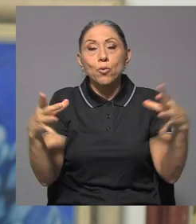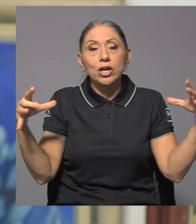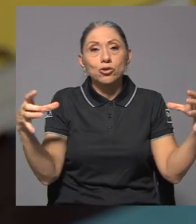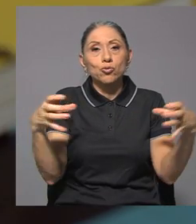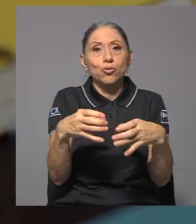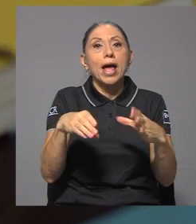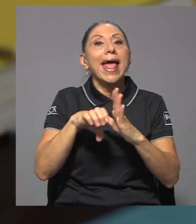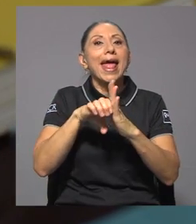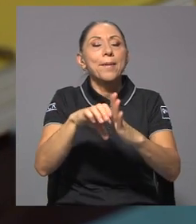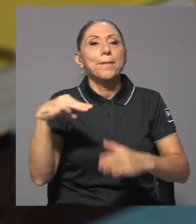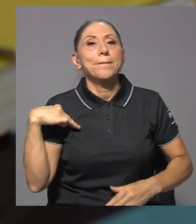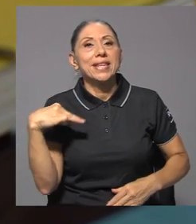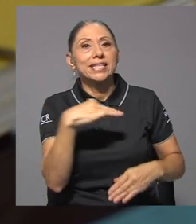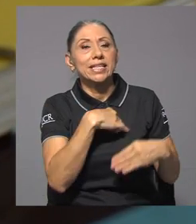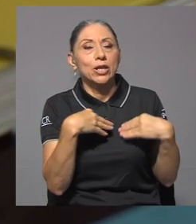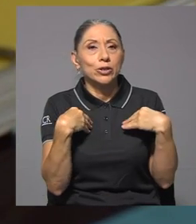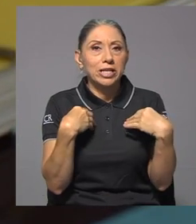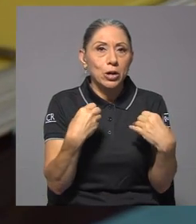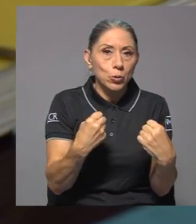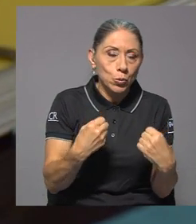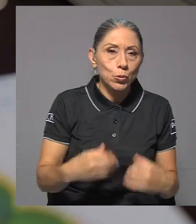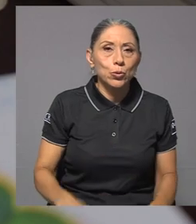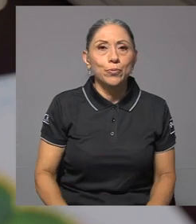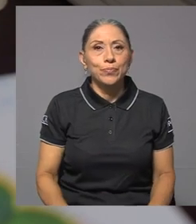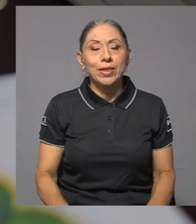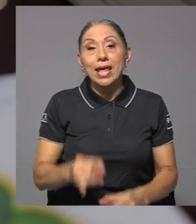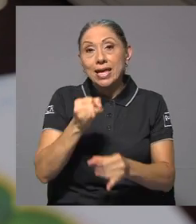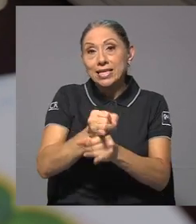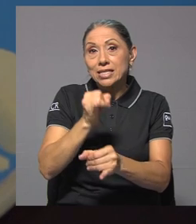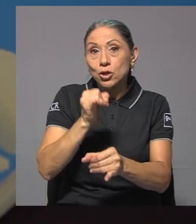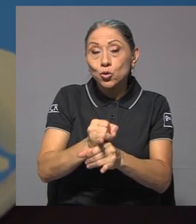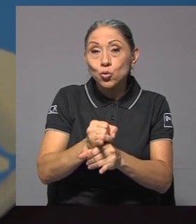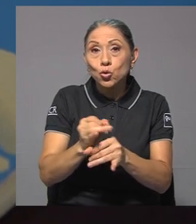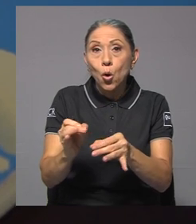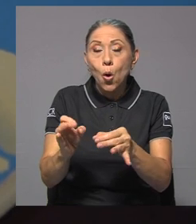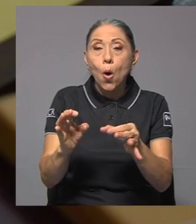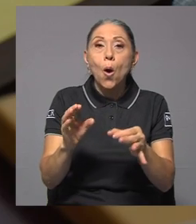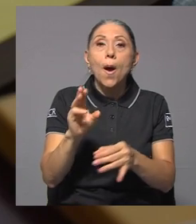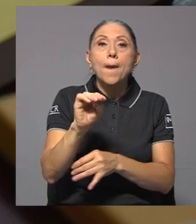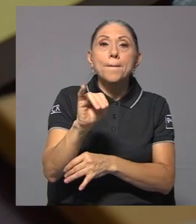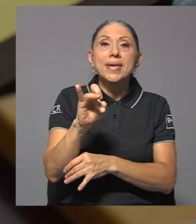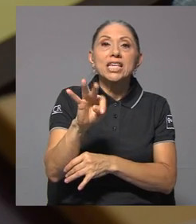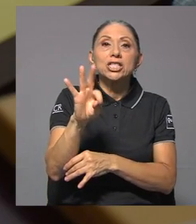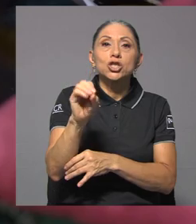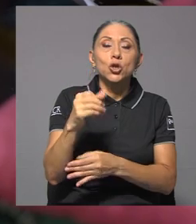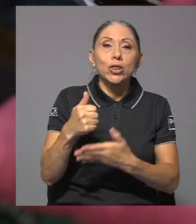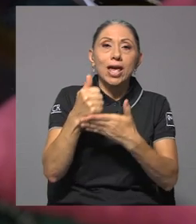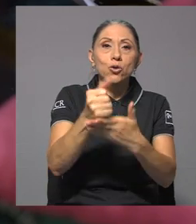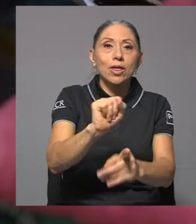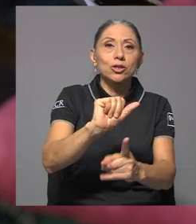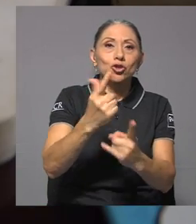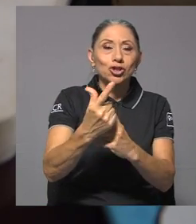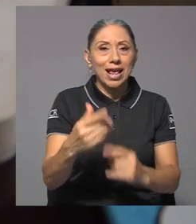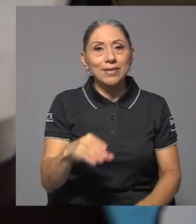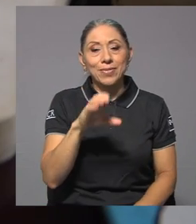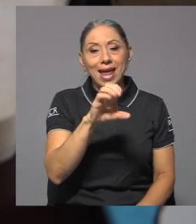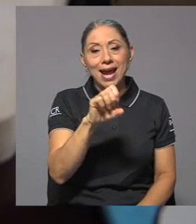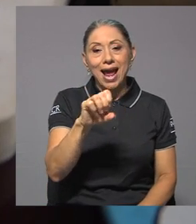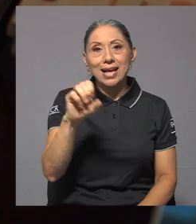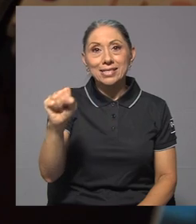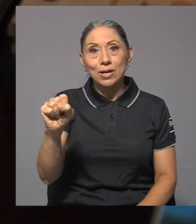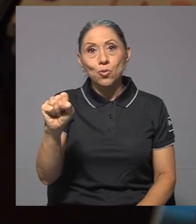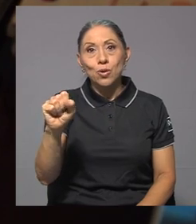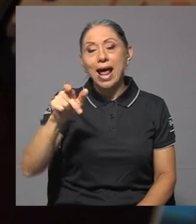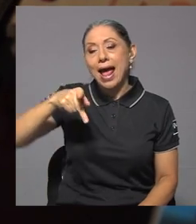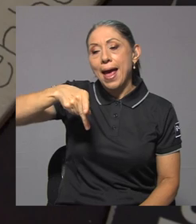estado como el Ministerio de Salud, el Instituto Mixto de Ayuda Social, la Caja del Seguro,